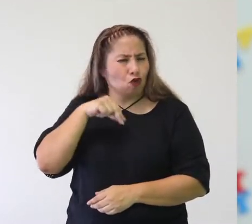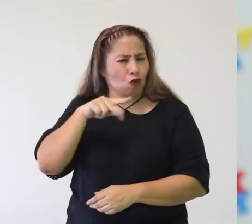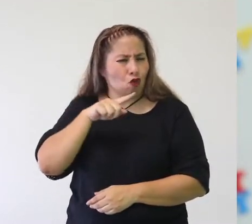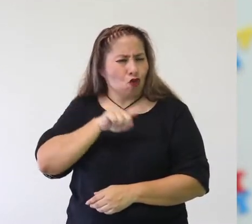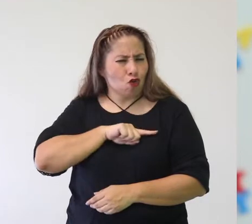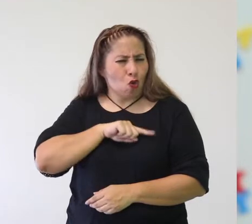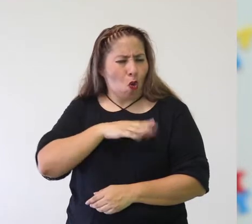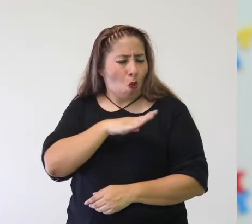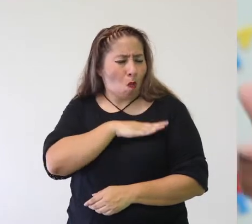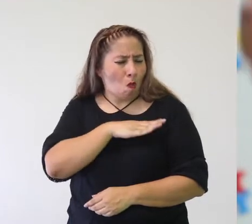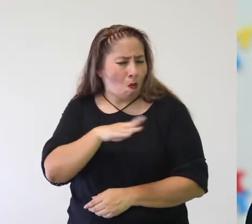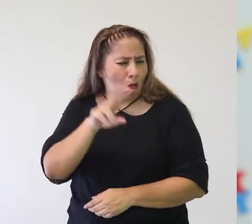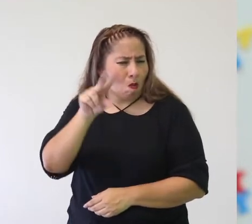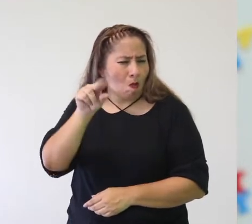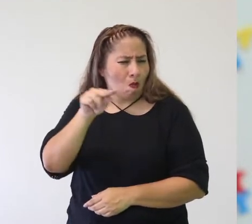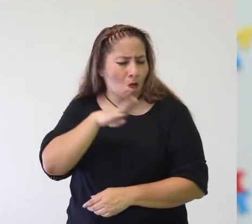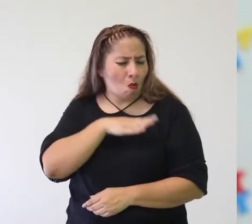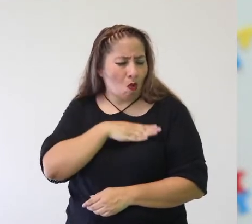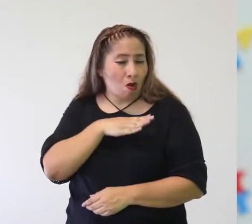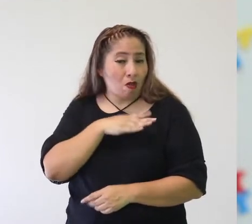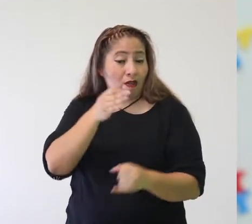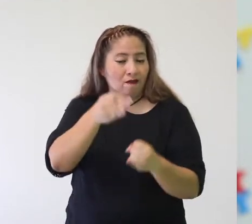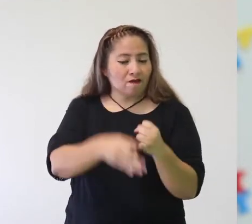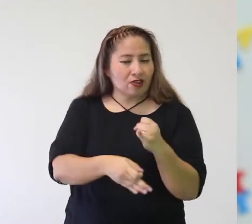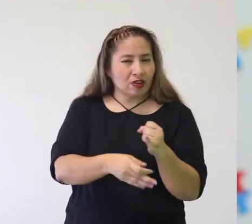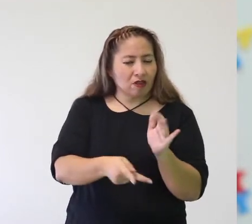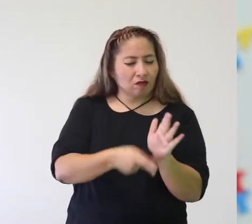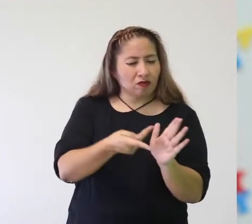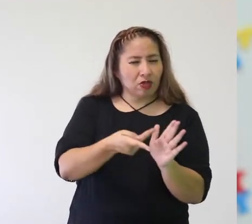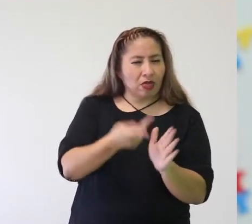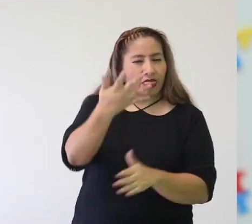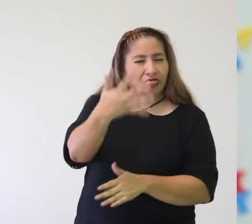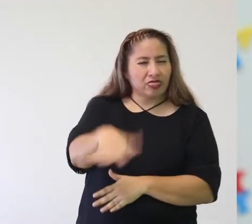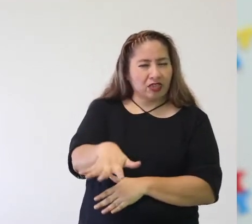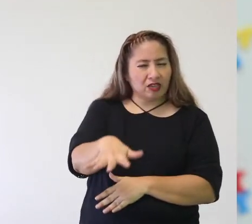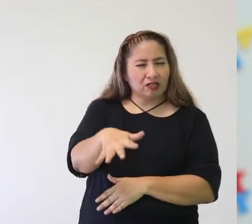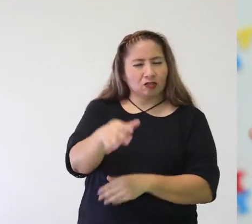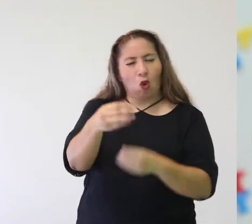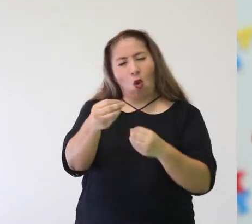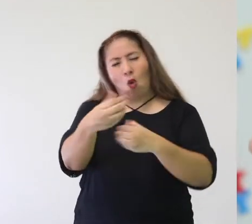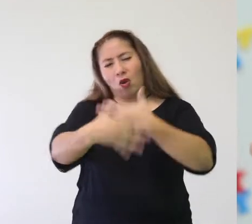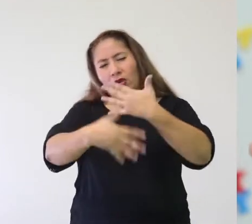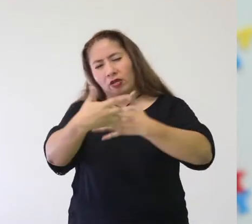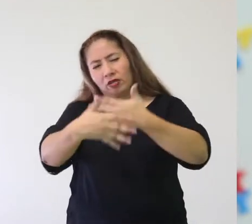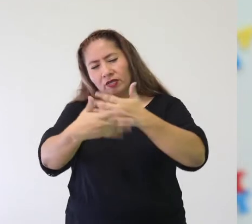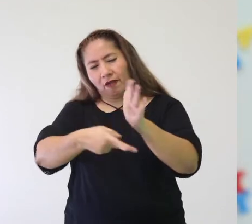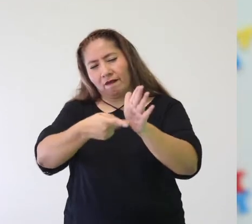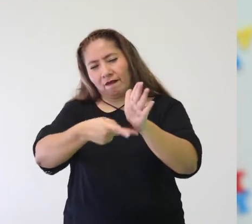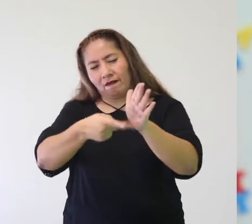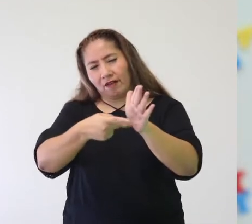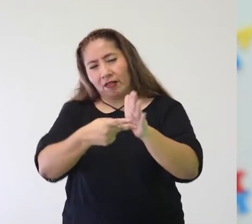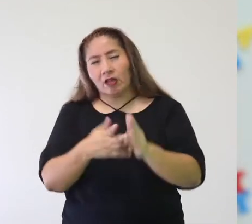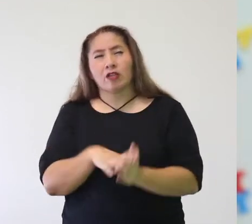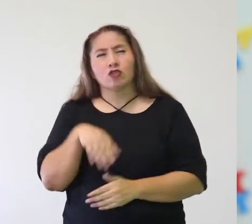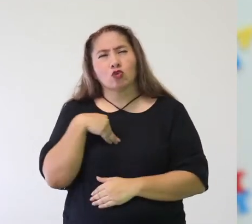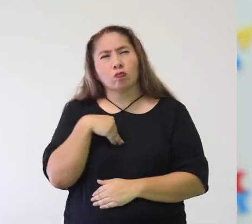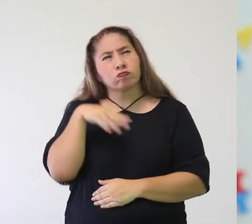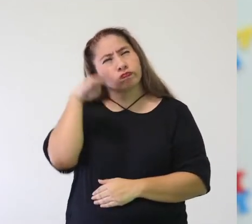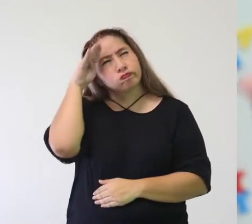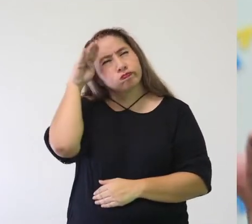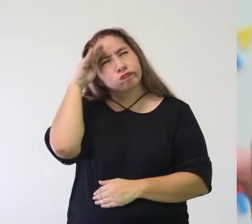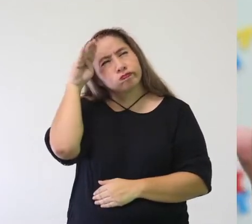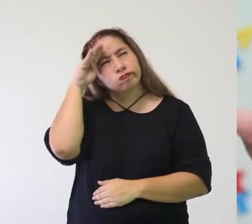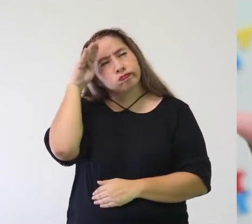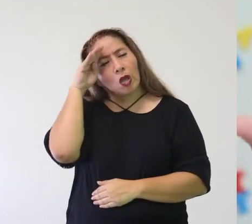suficientemente bueno. Y al final lo repito 10 o 15 veces. Estoy pensando